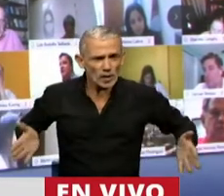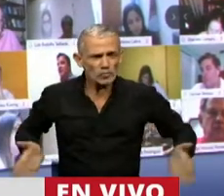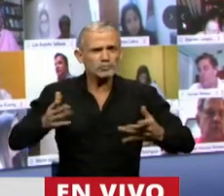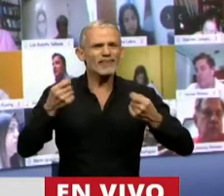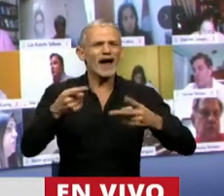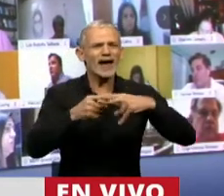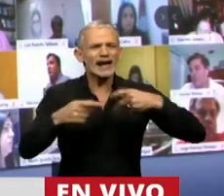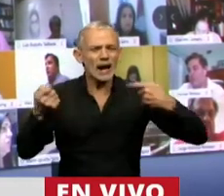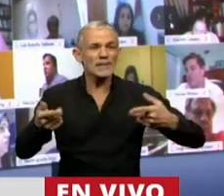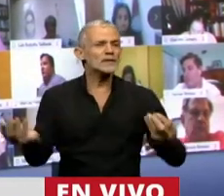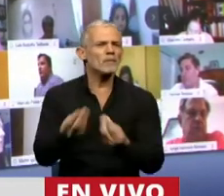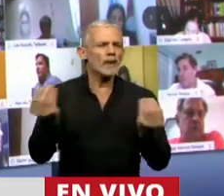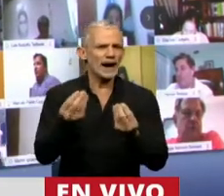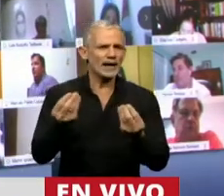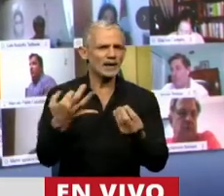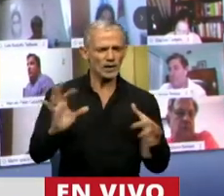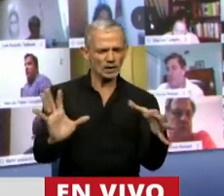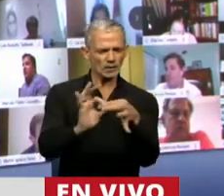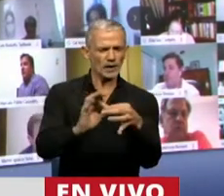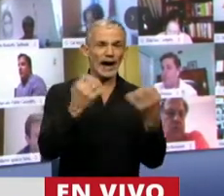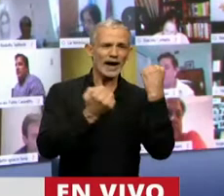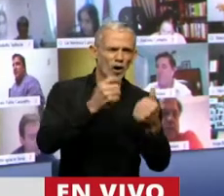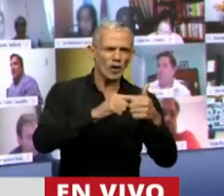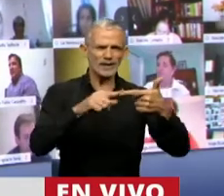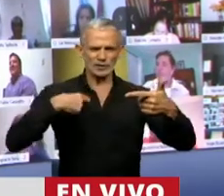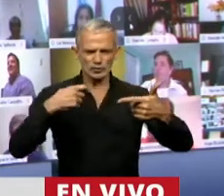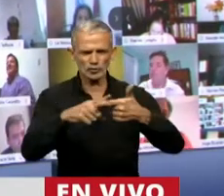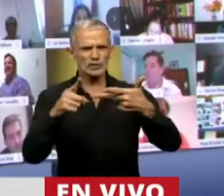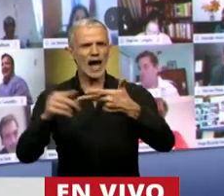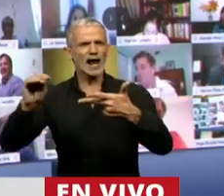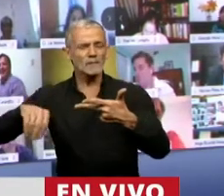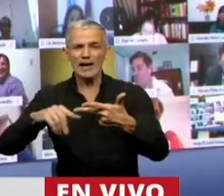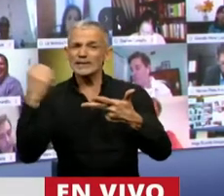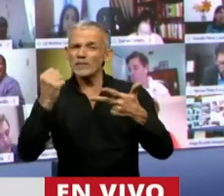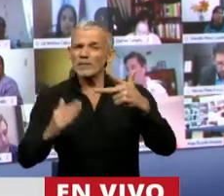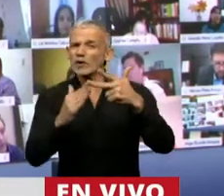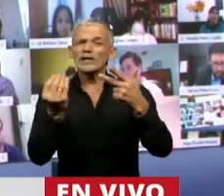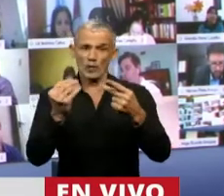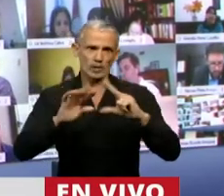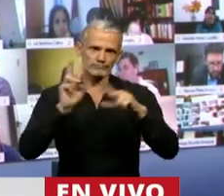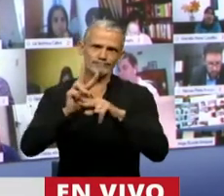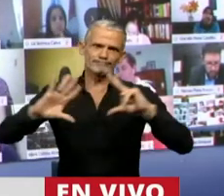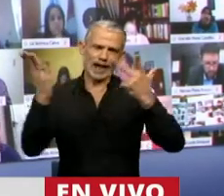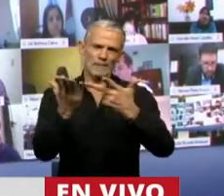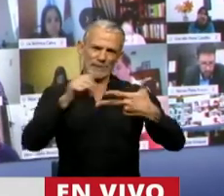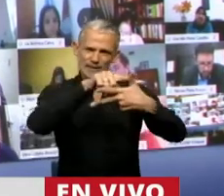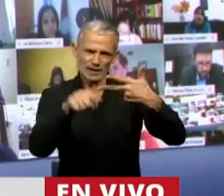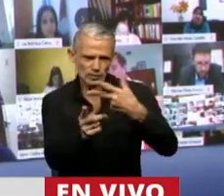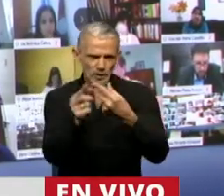herramientas que permitan conciliar lo económico, lo social, pero fundamentalmente lo ambiental.